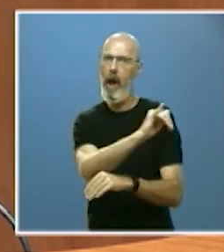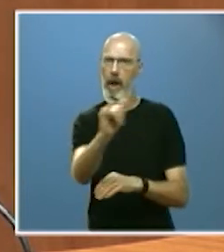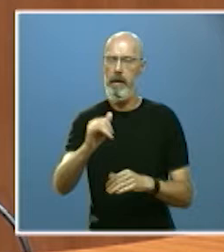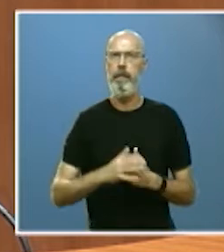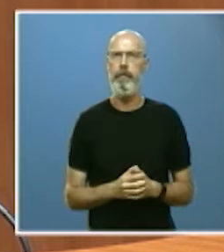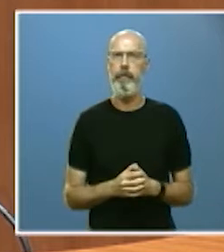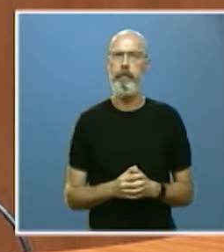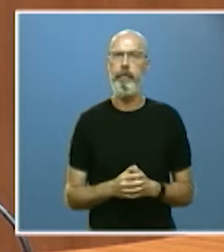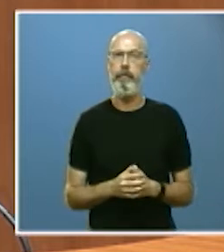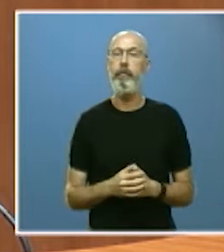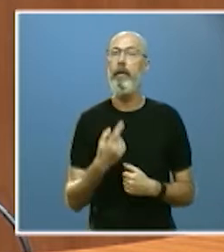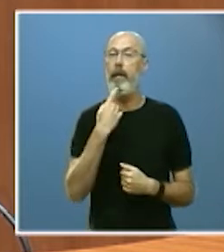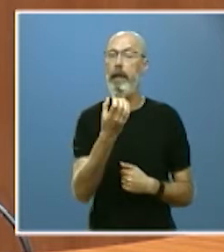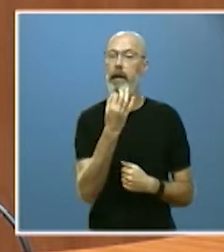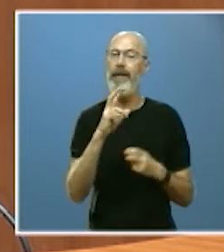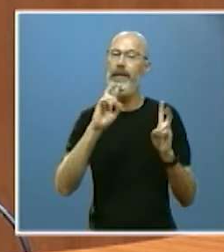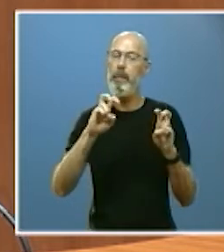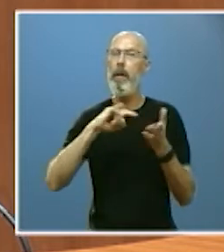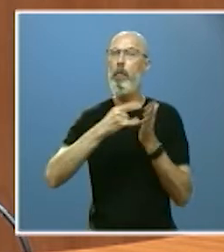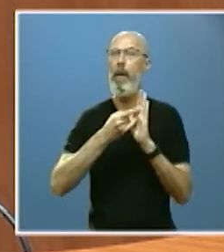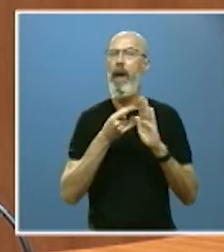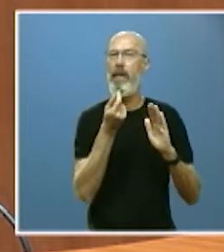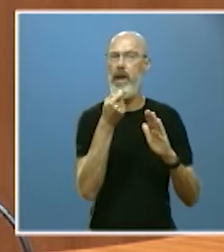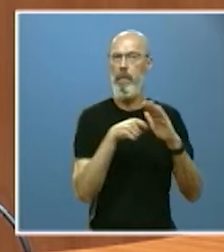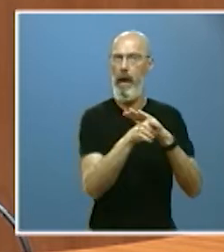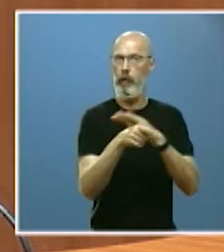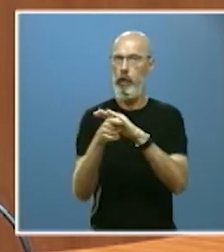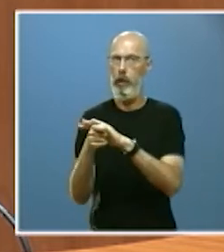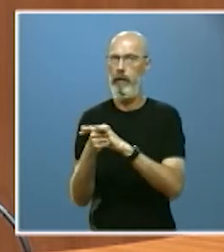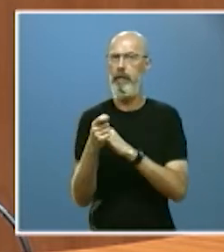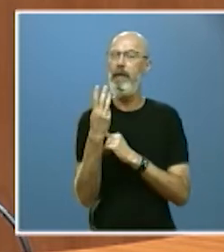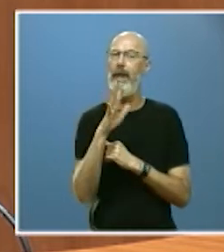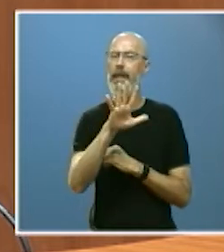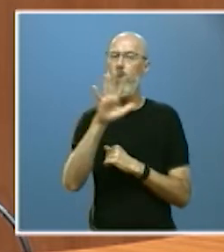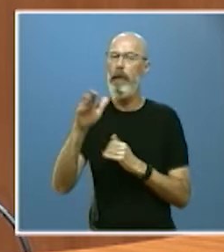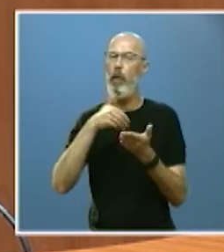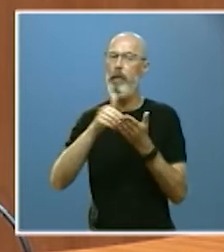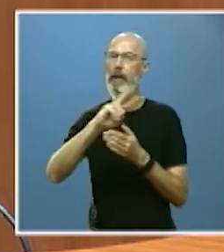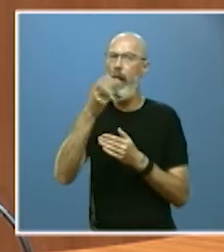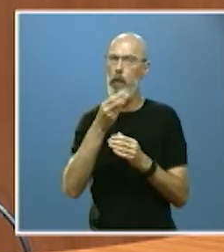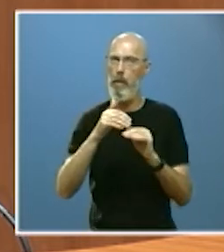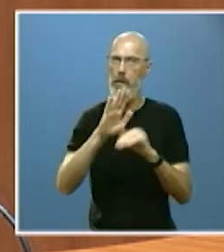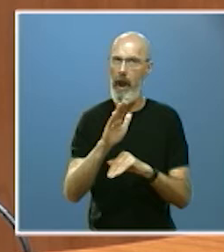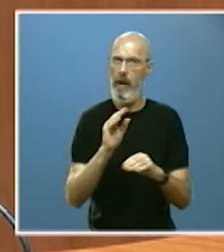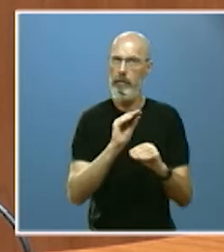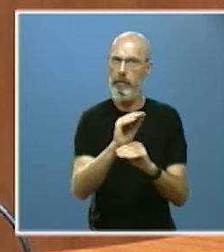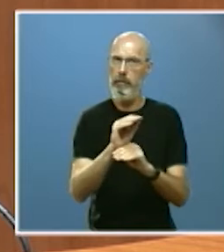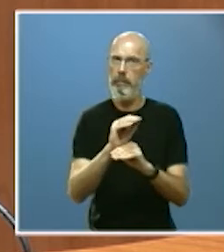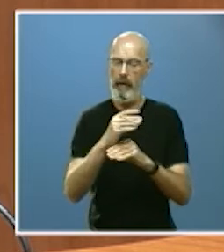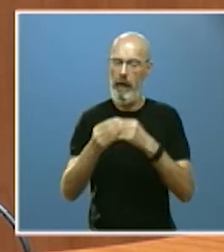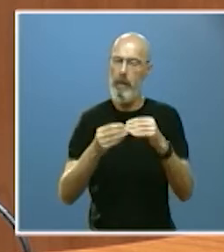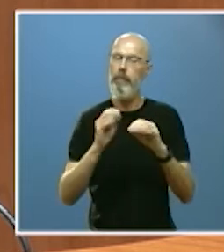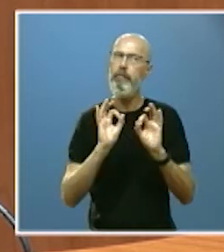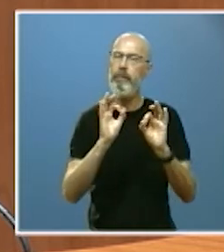quiero mencionar también el programa de inversiones que está dotado con más de 55 millones de euros que estamos ejecutando para nuestras